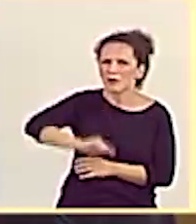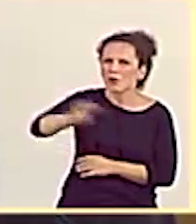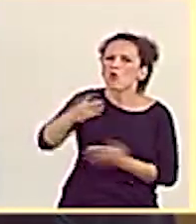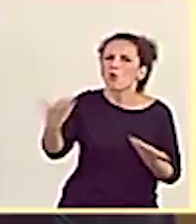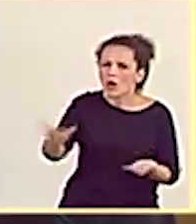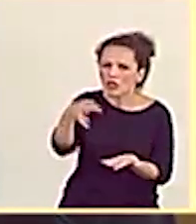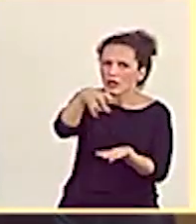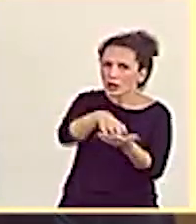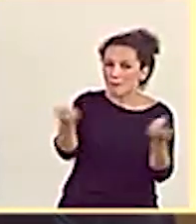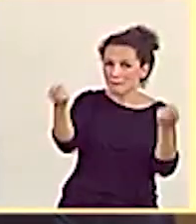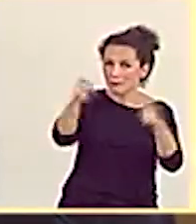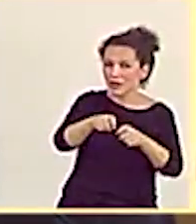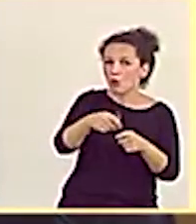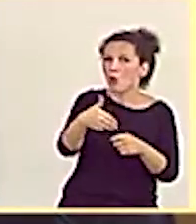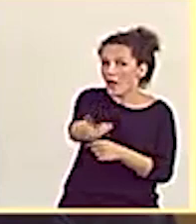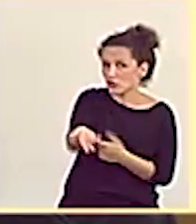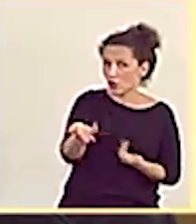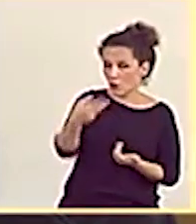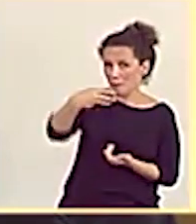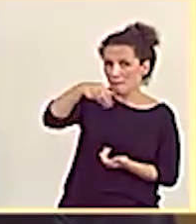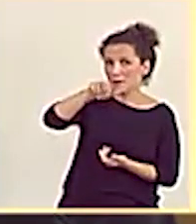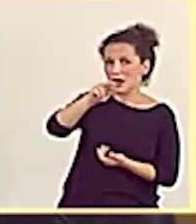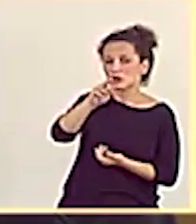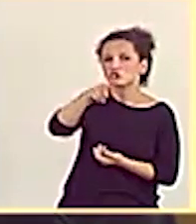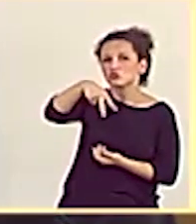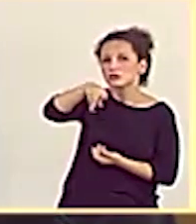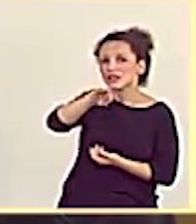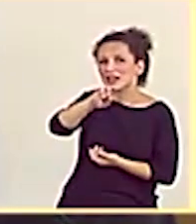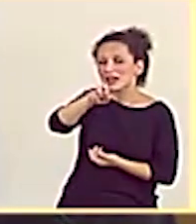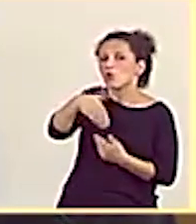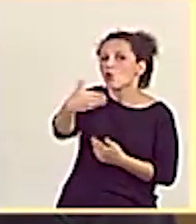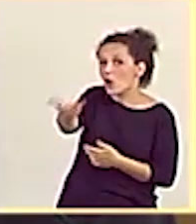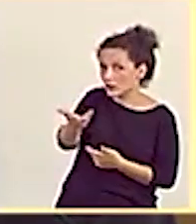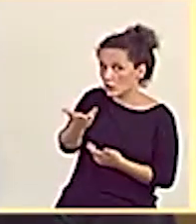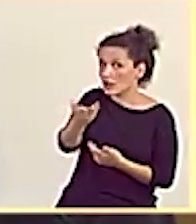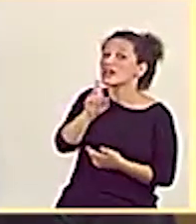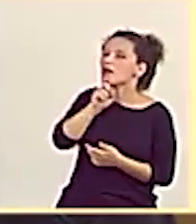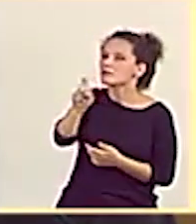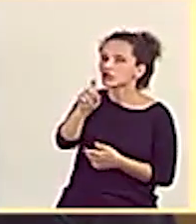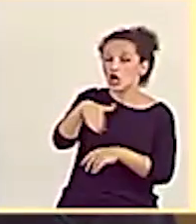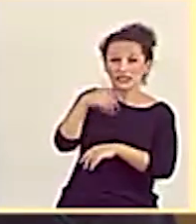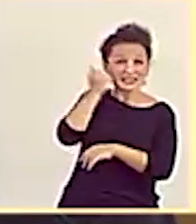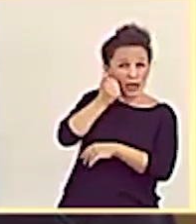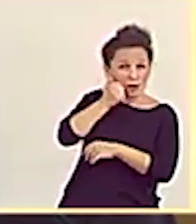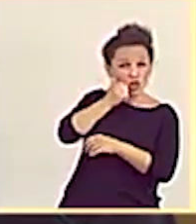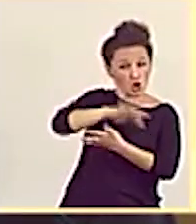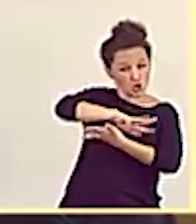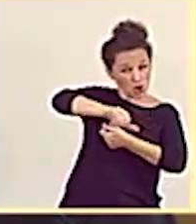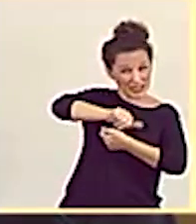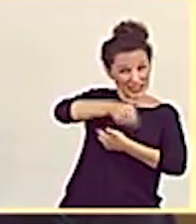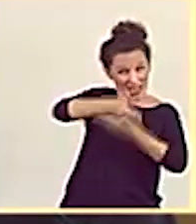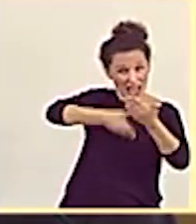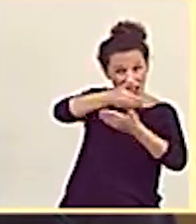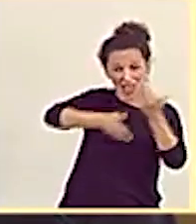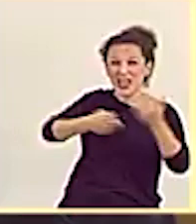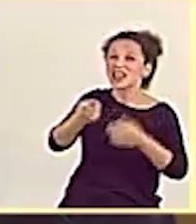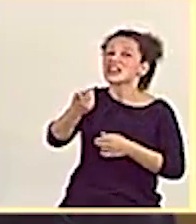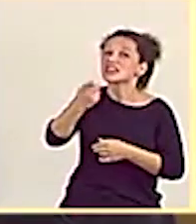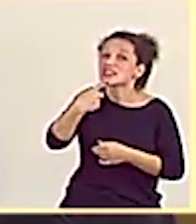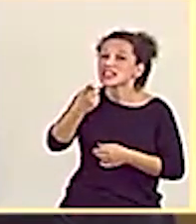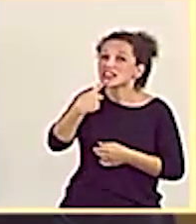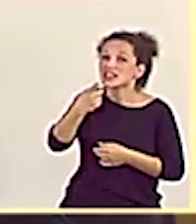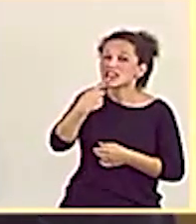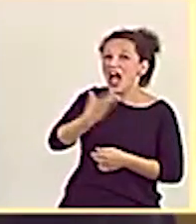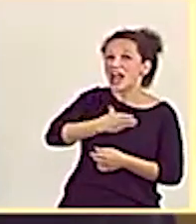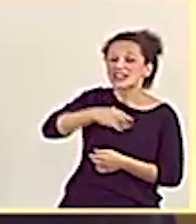definitivamente Martutene? Por cierto, señor ministro, en la noticia del sábado debe de haber un error porque el alcalde de todo lo que allí se dice se enteró por la